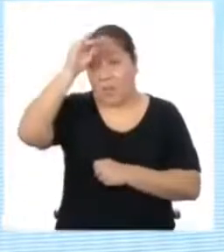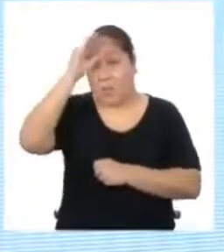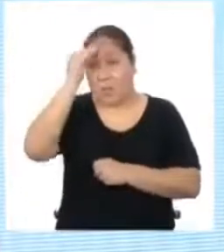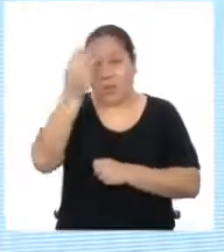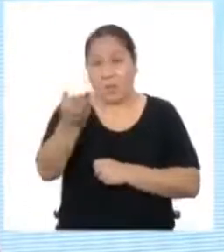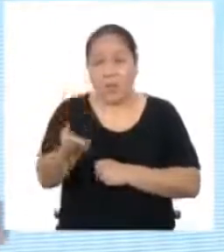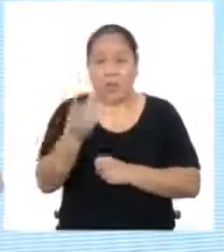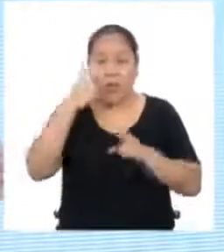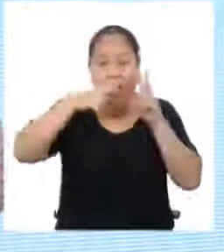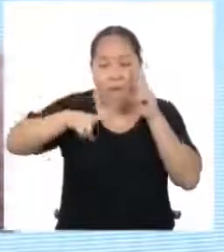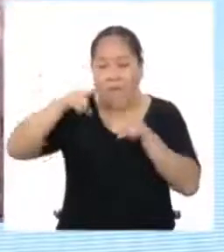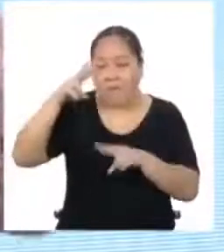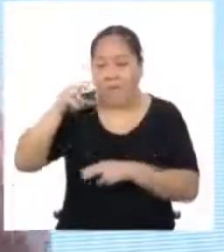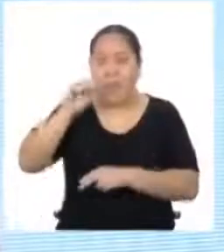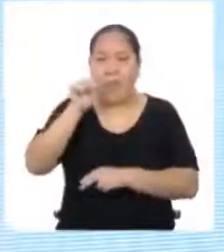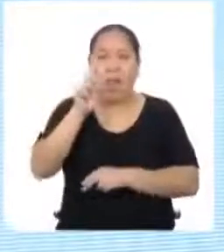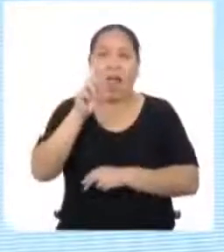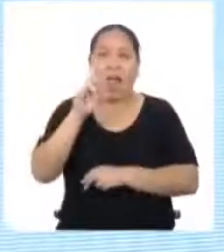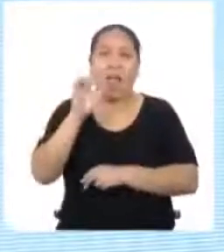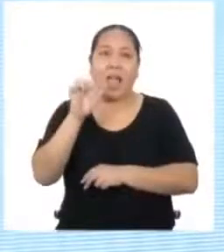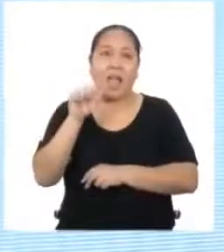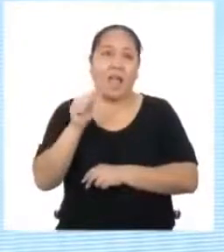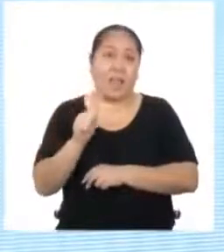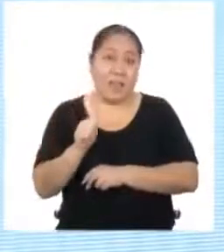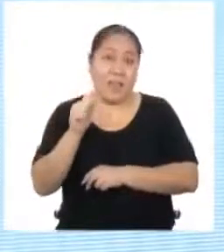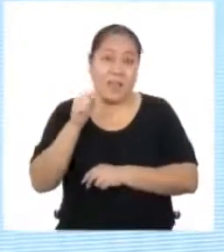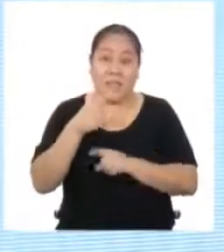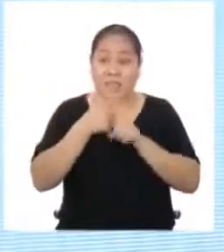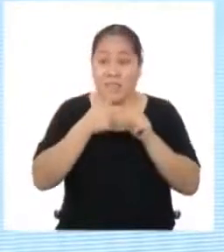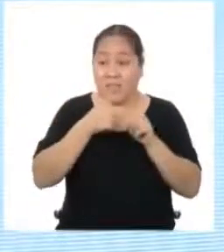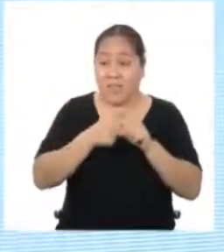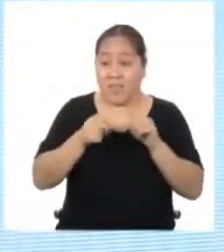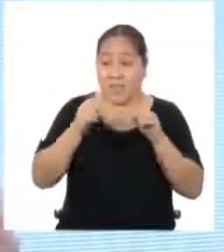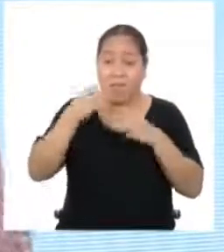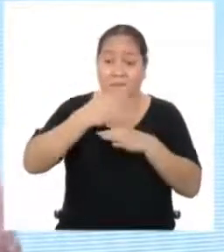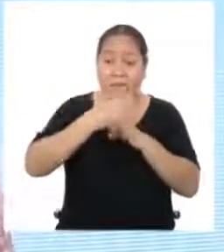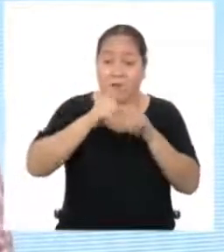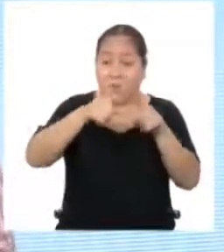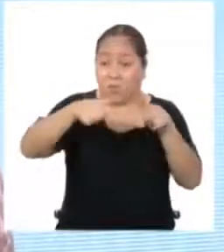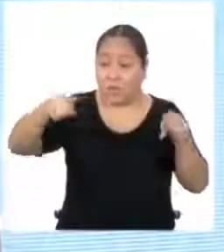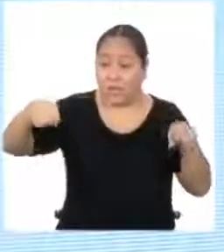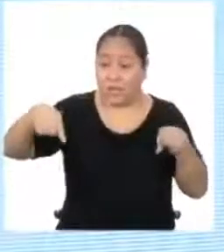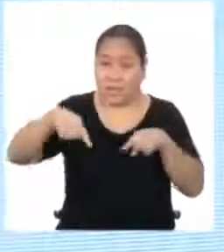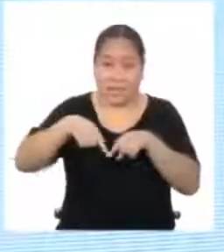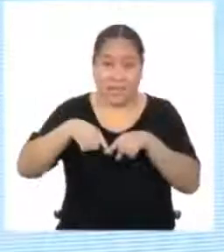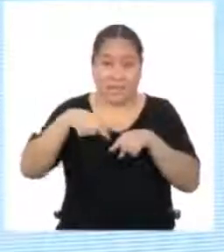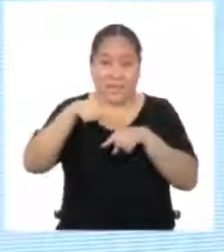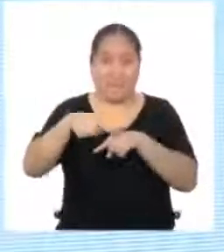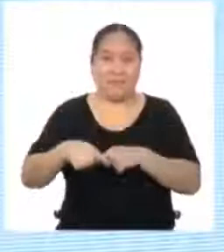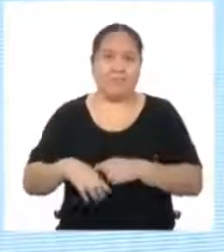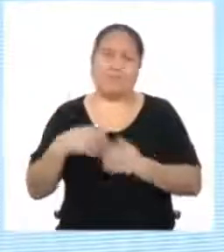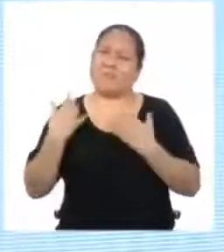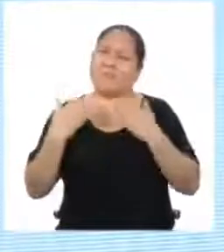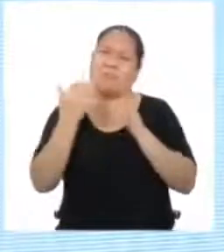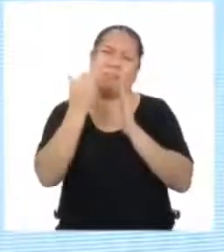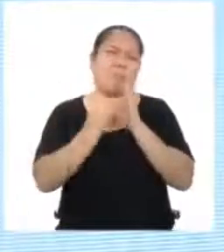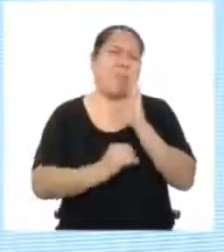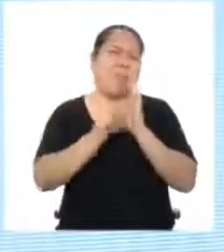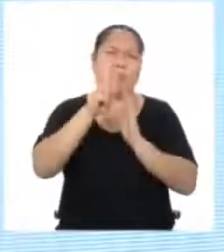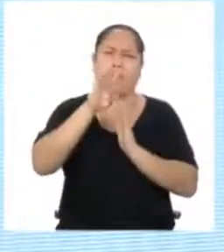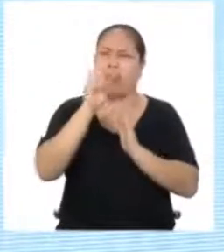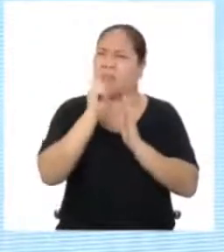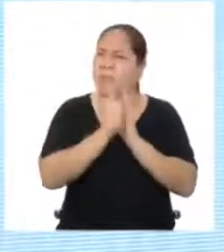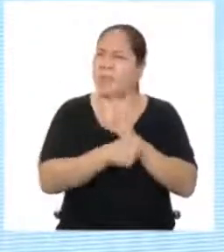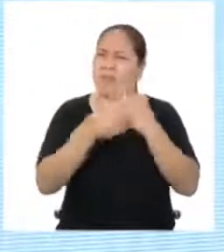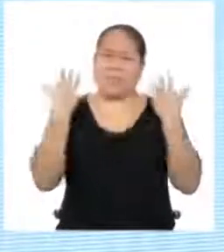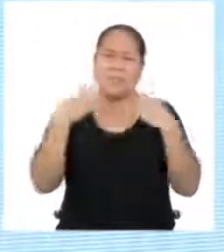A calcular el área de distintas figuras geométricas? Te apuesto que en menos de 20 minutos vas a tener